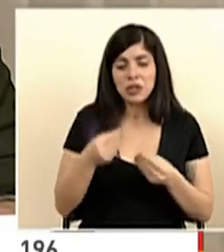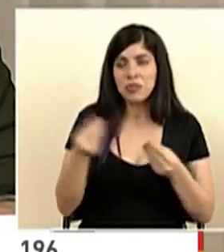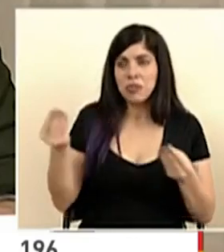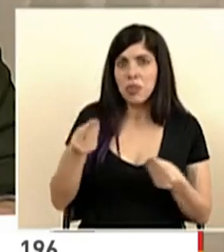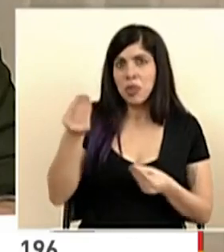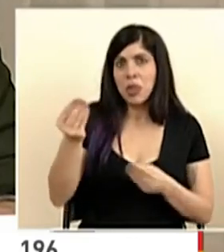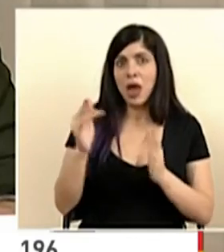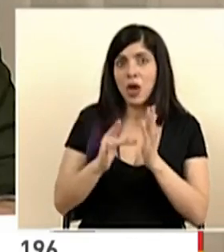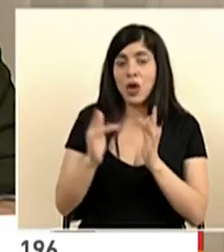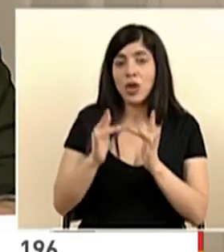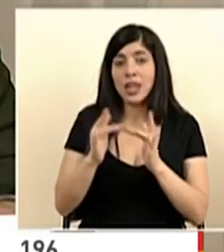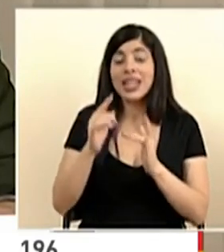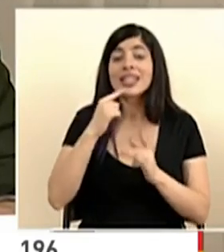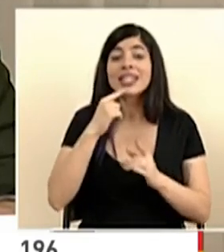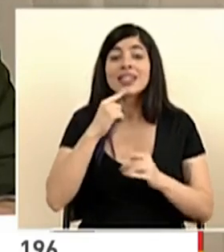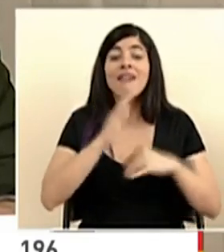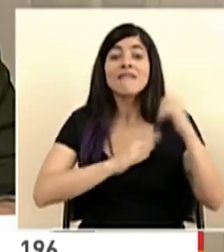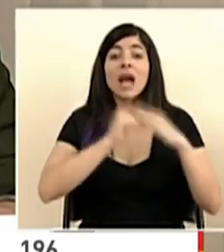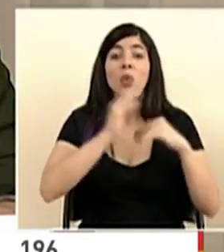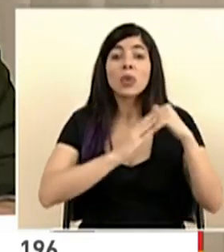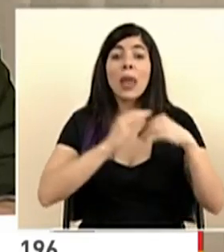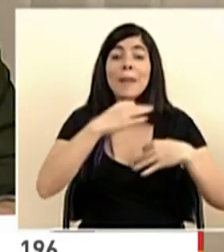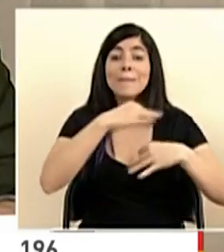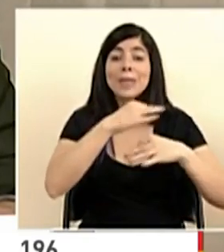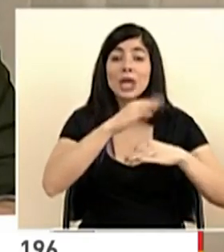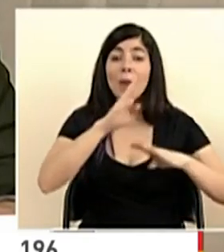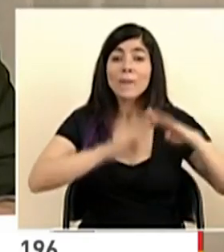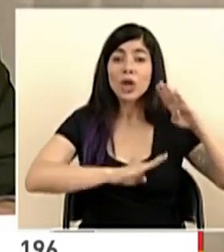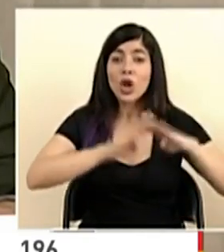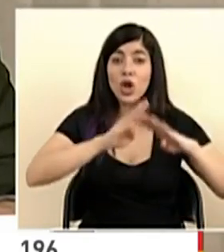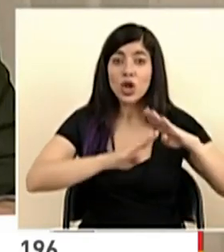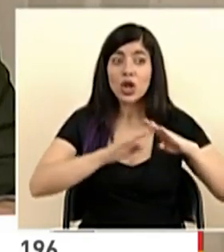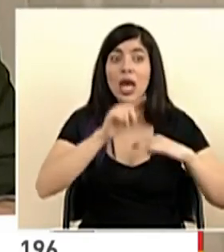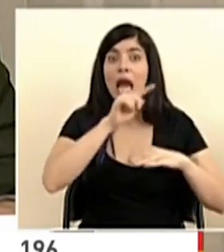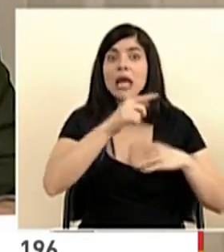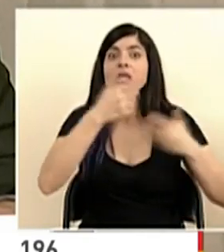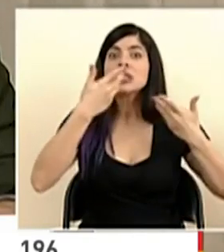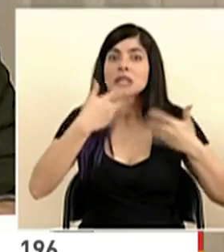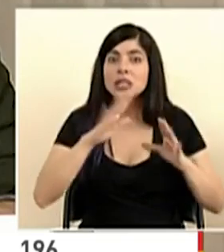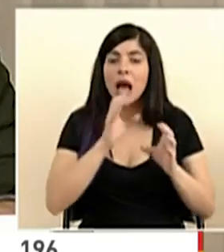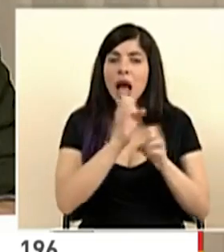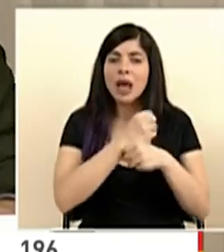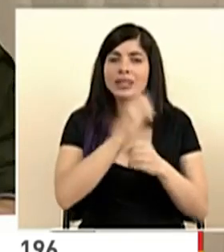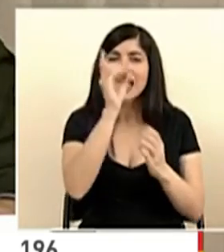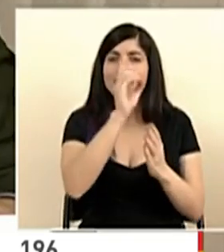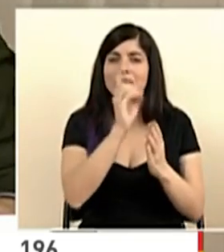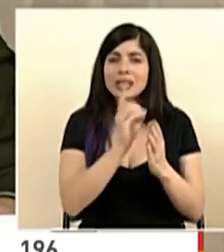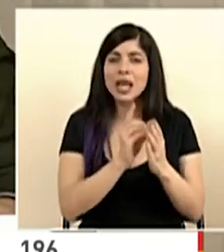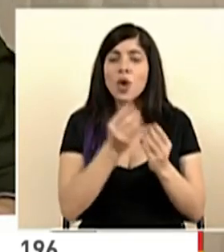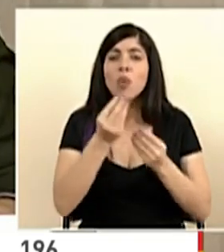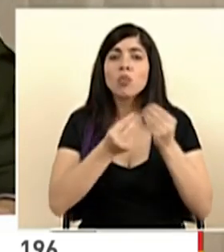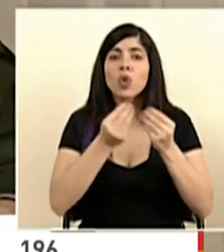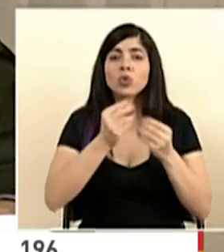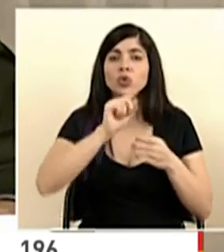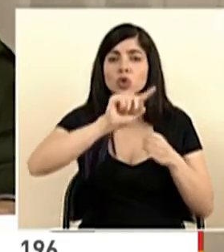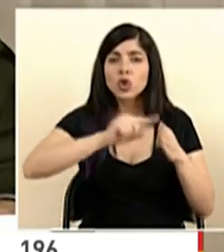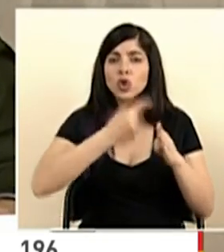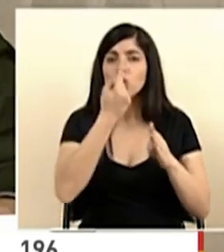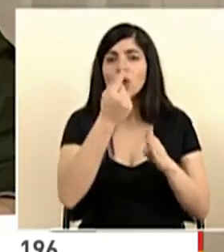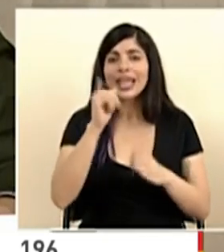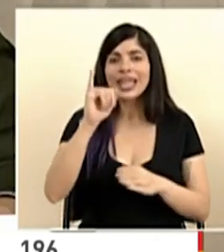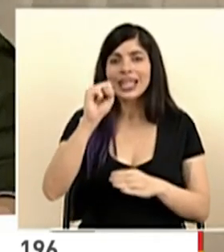contacto que la facultad de microbiología y de ingeniería en la universidad ya están en el diseño y la producción de hisopos